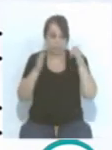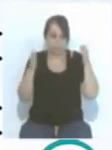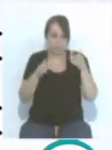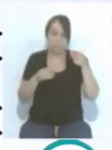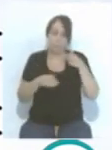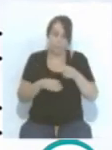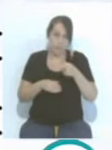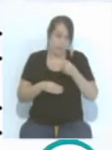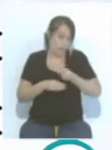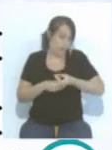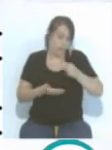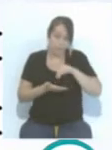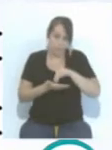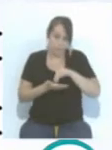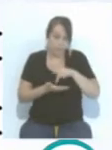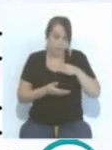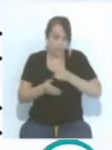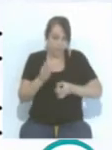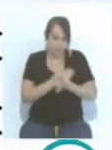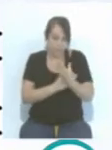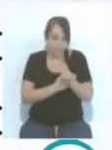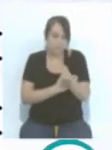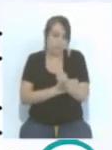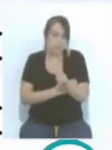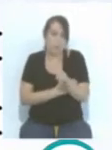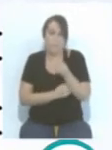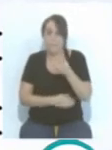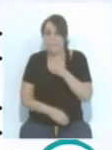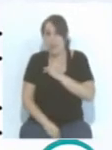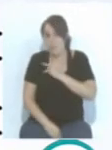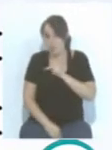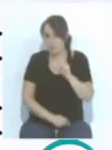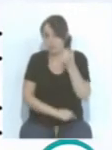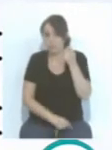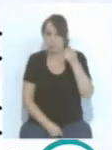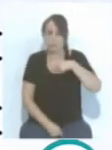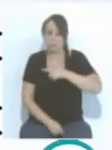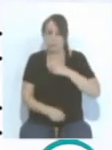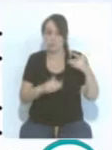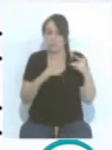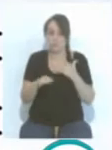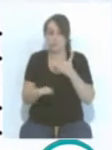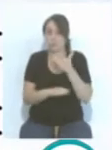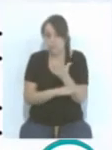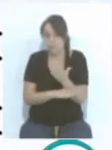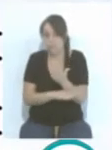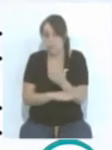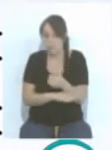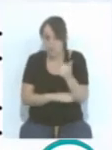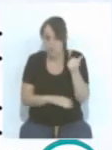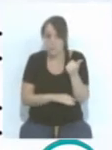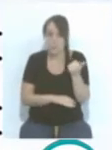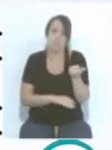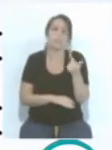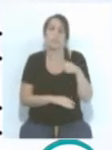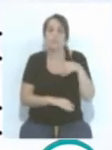estamos. Se están creando esas figuras de premio. Queremos cada vez ir más a los partidos, buscar la forma de ir más a los partidos,